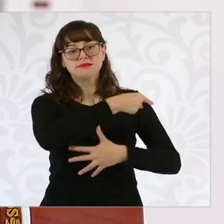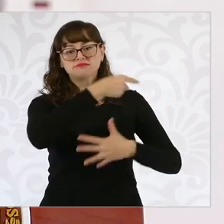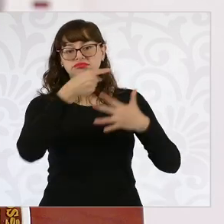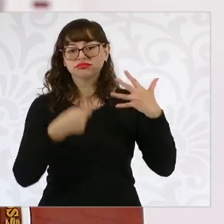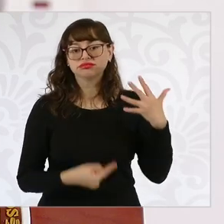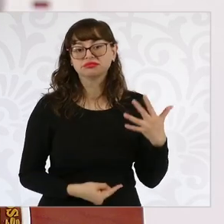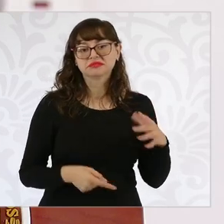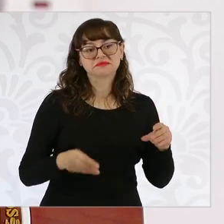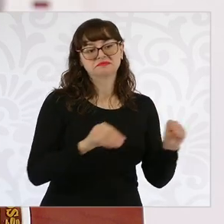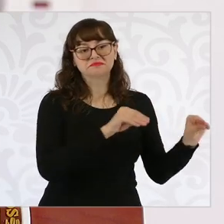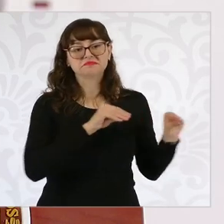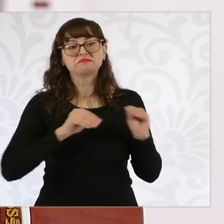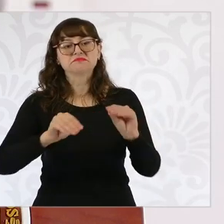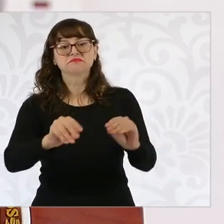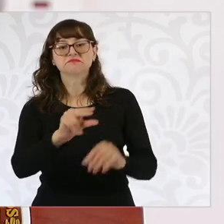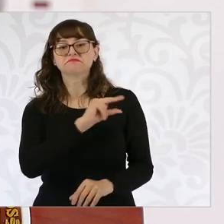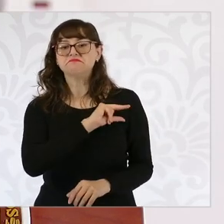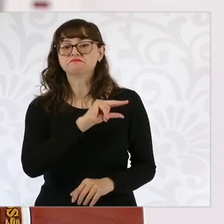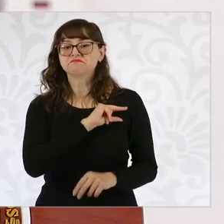derechos.